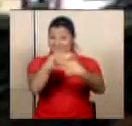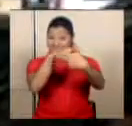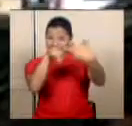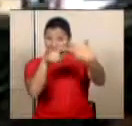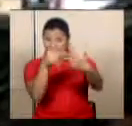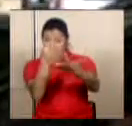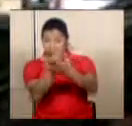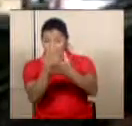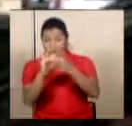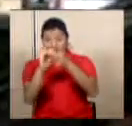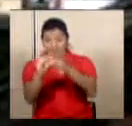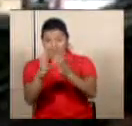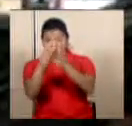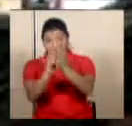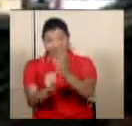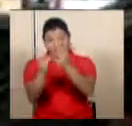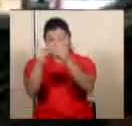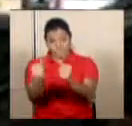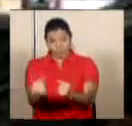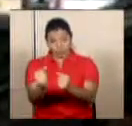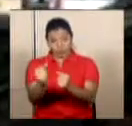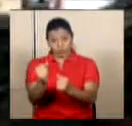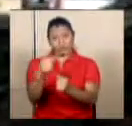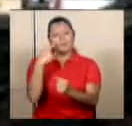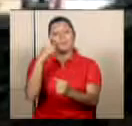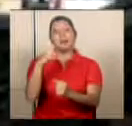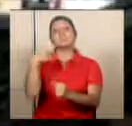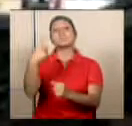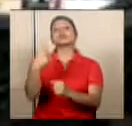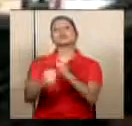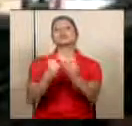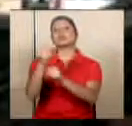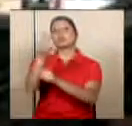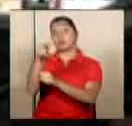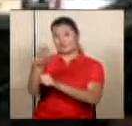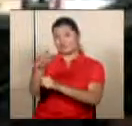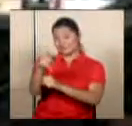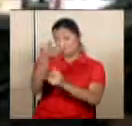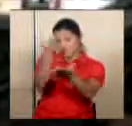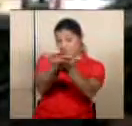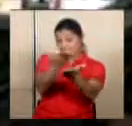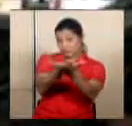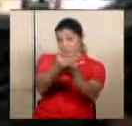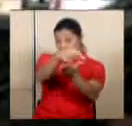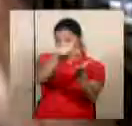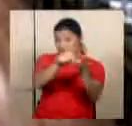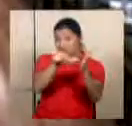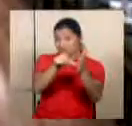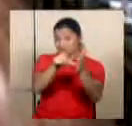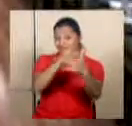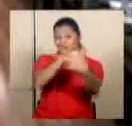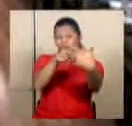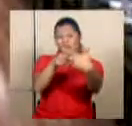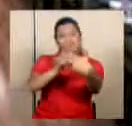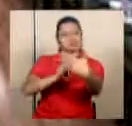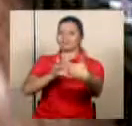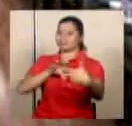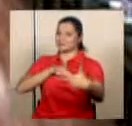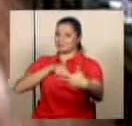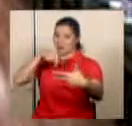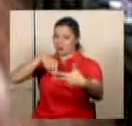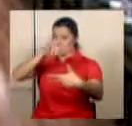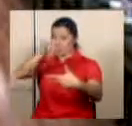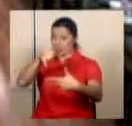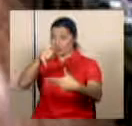presupuesto de la república para el ejercicio económico del dos mil quince que fueron presentados ante el plenario legislativo fueron rechazados este